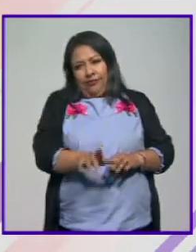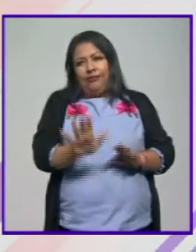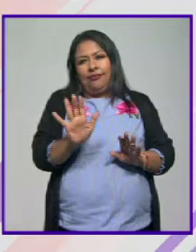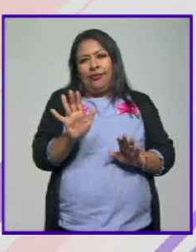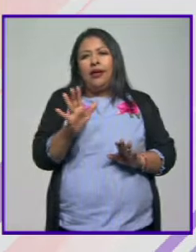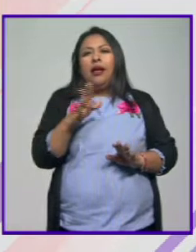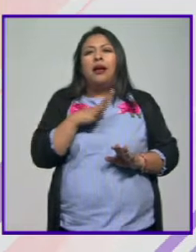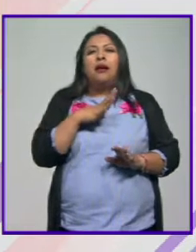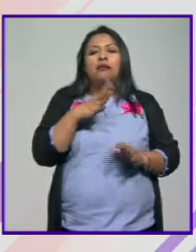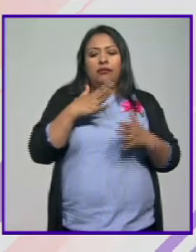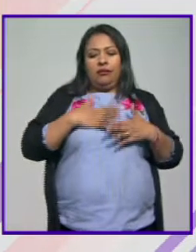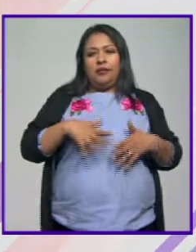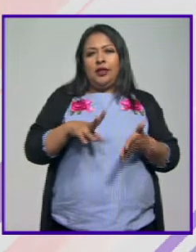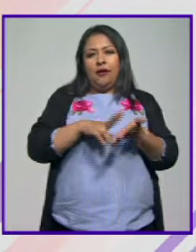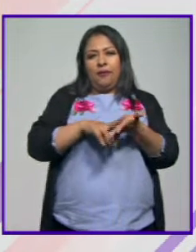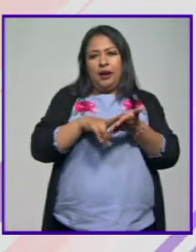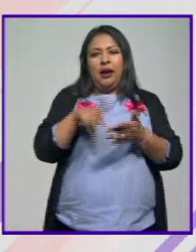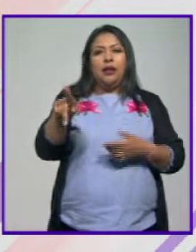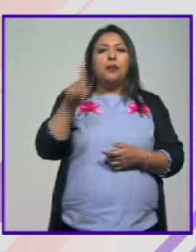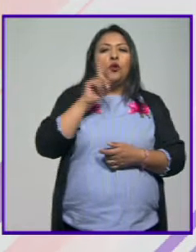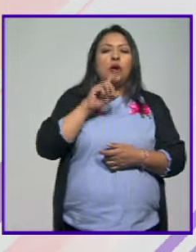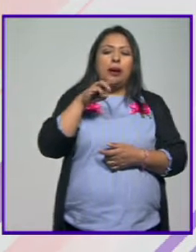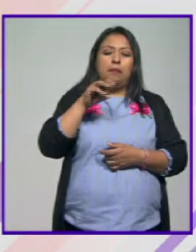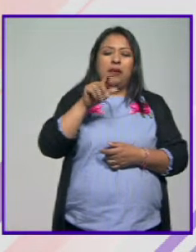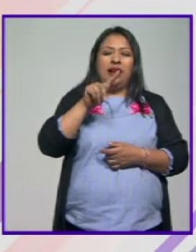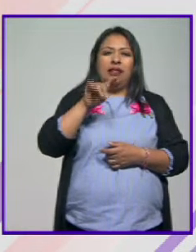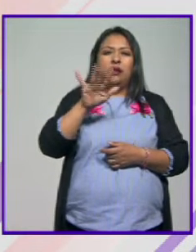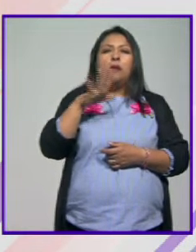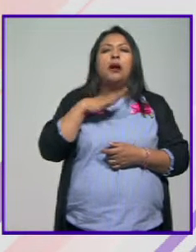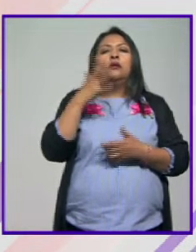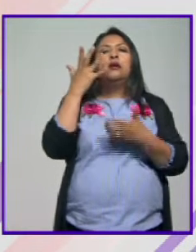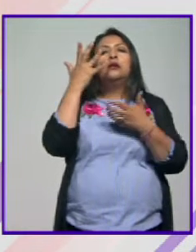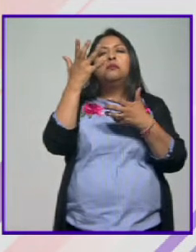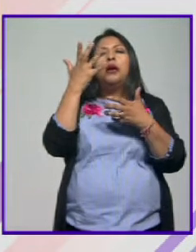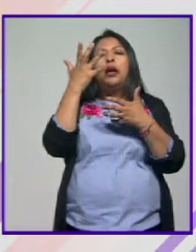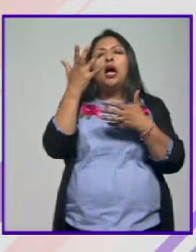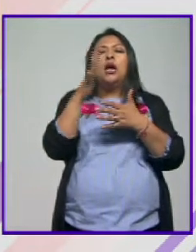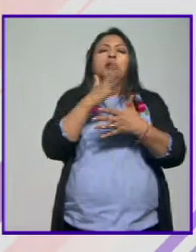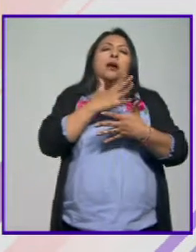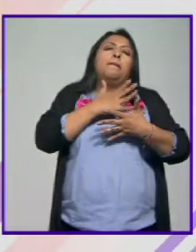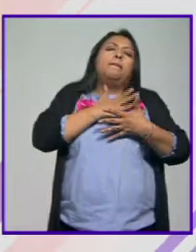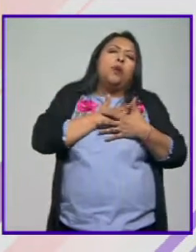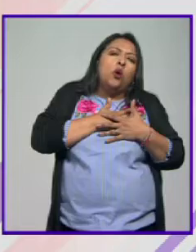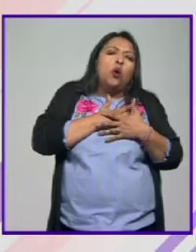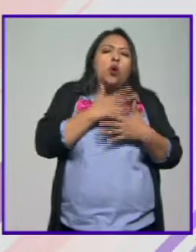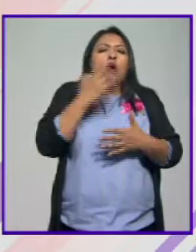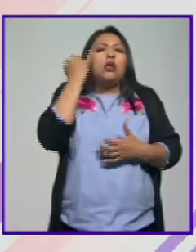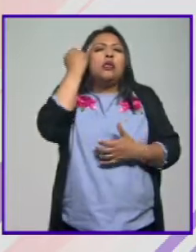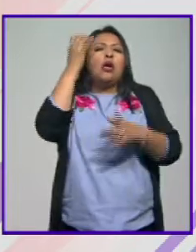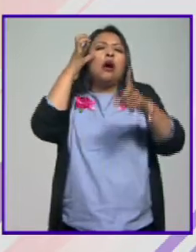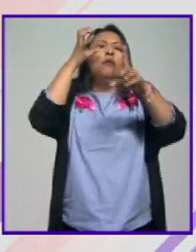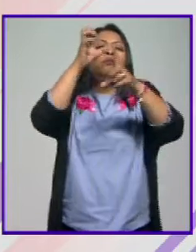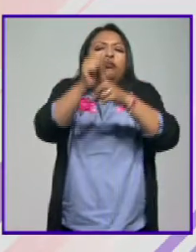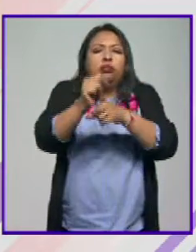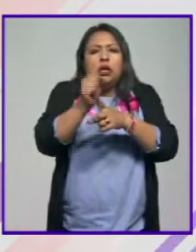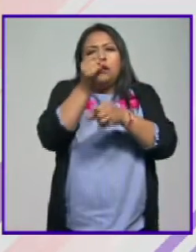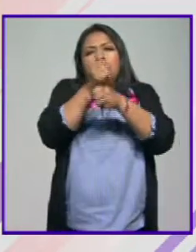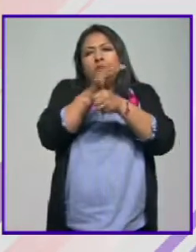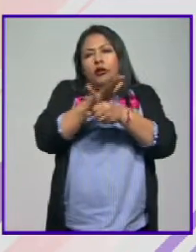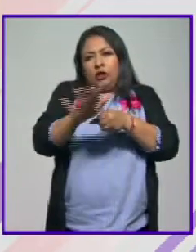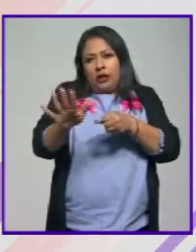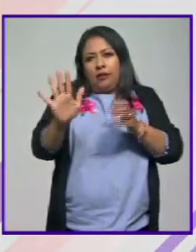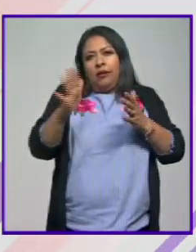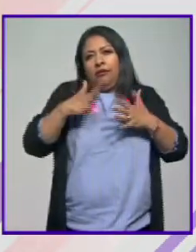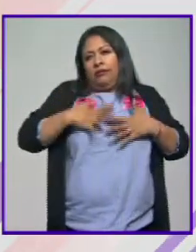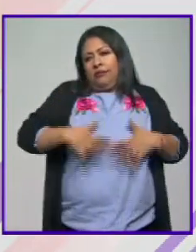vendría siendo el verde ¿no? Martita que es como esta esperanza de amor de un ideal idílico imposible ¿no?